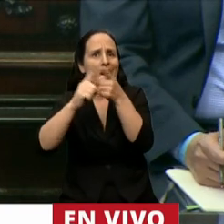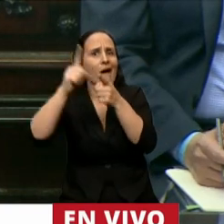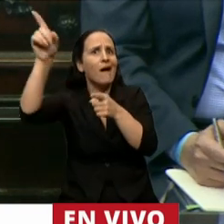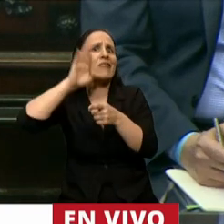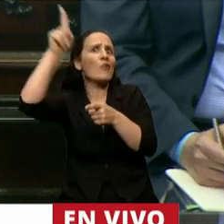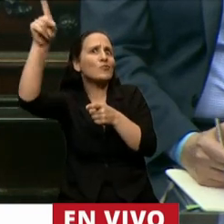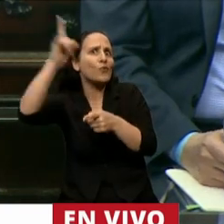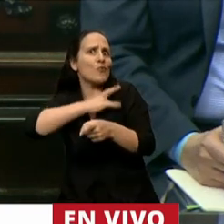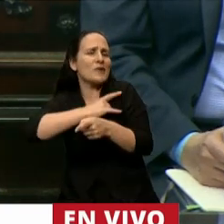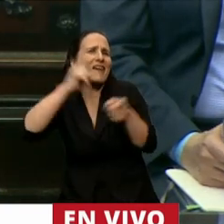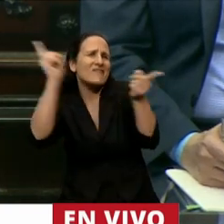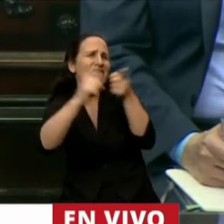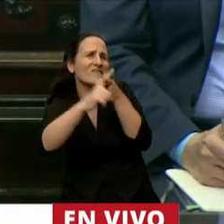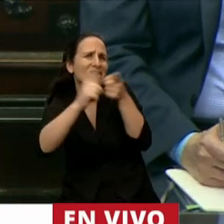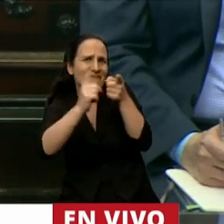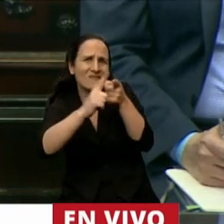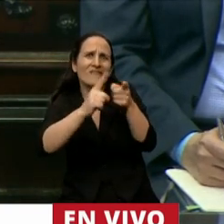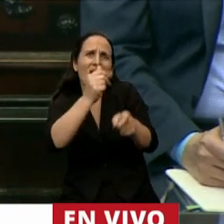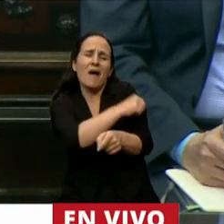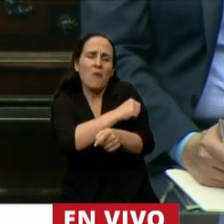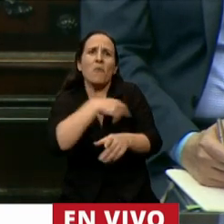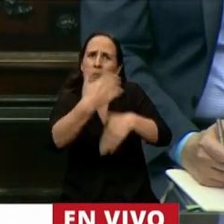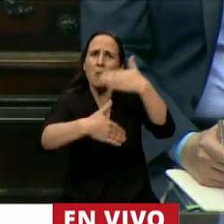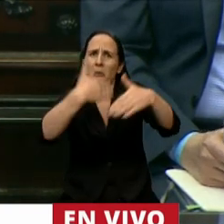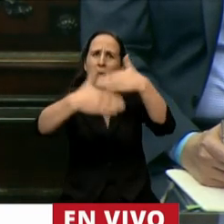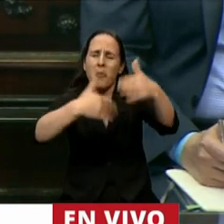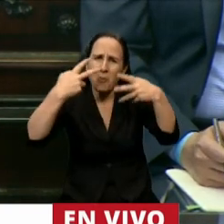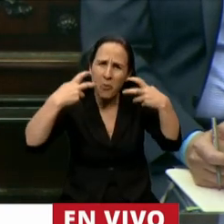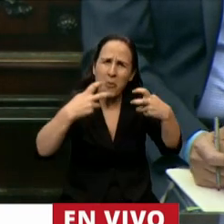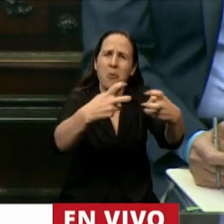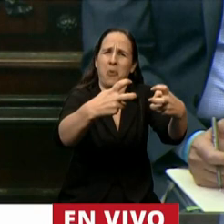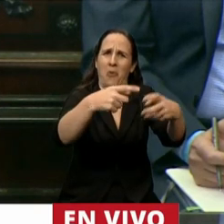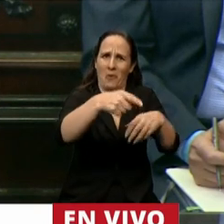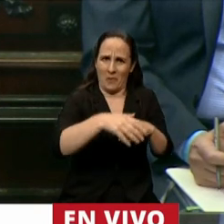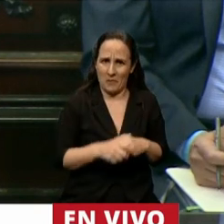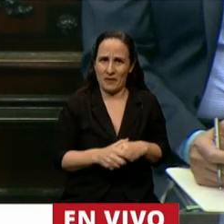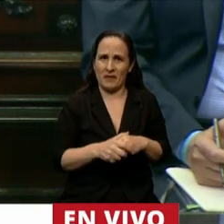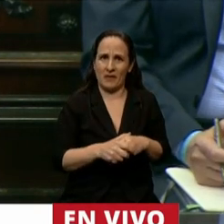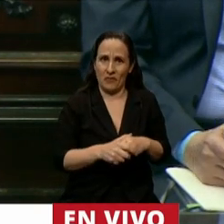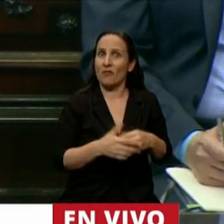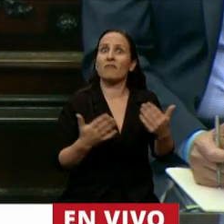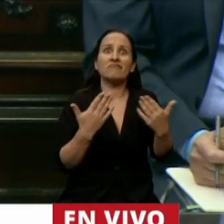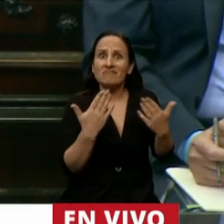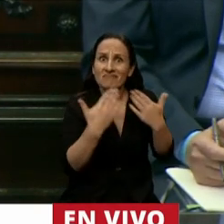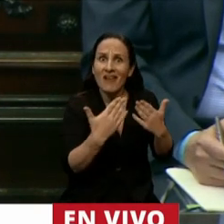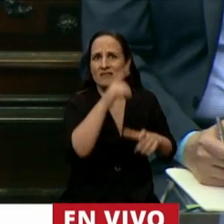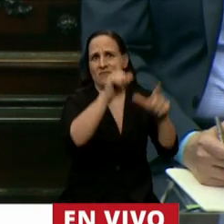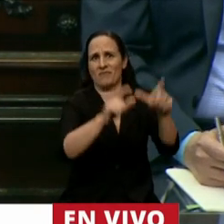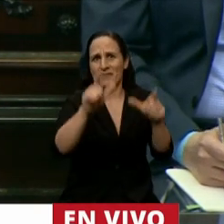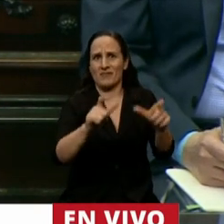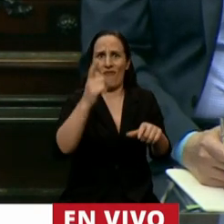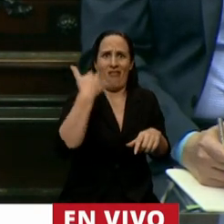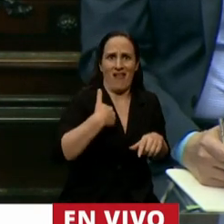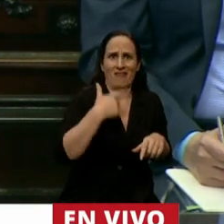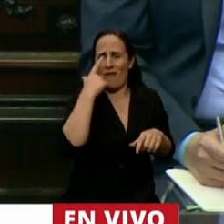trabajando en una vacuna donde vienen avanzando desarrollo de científicos investigadores y